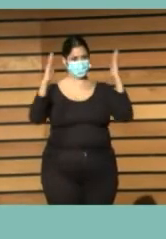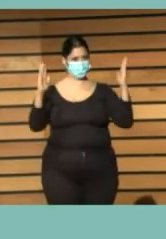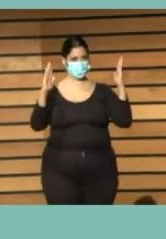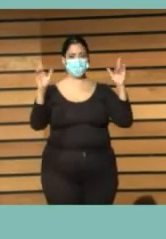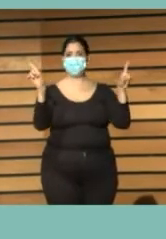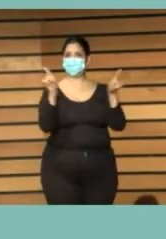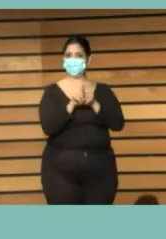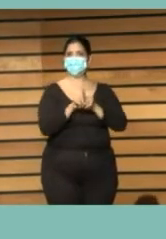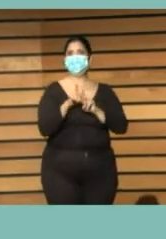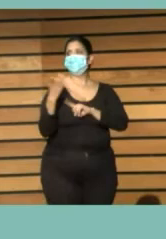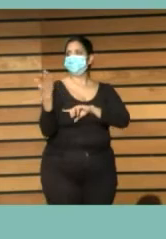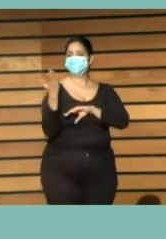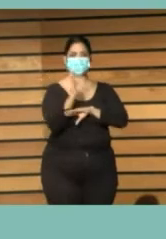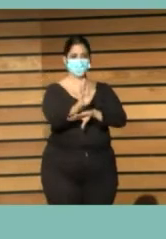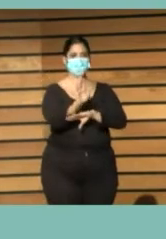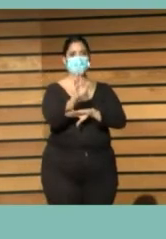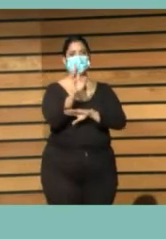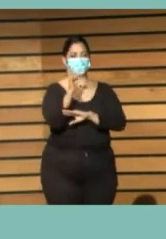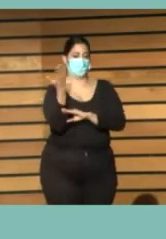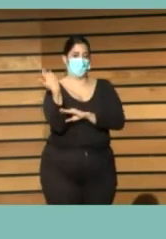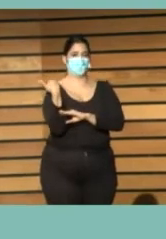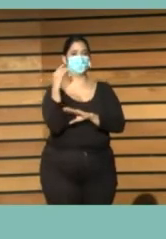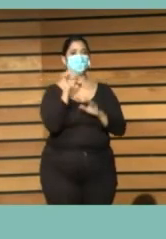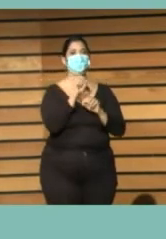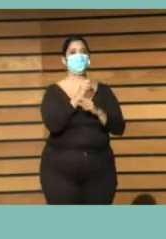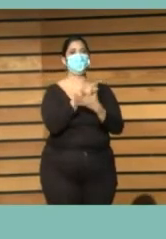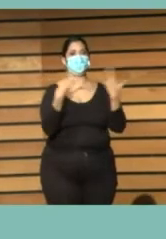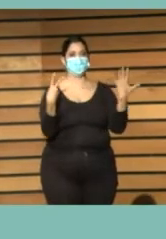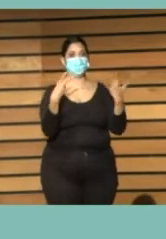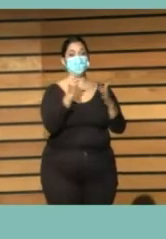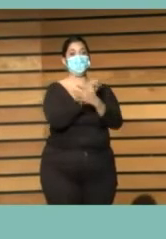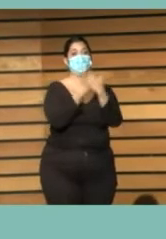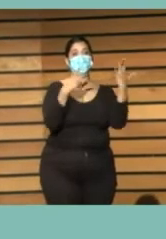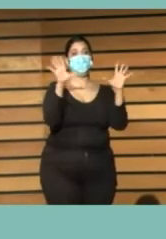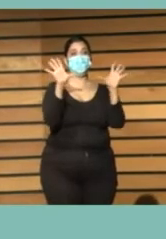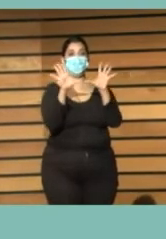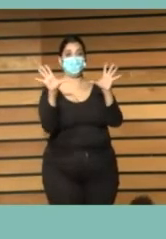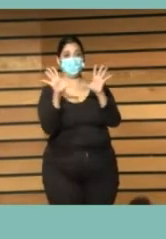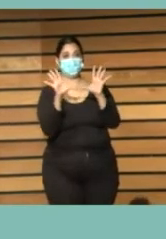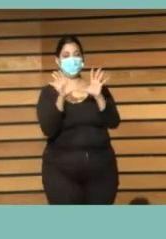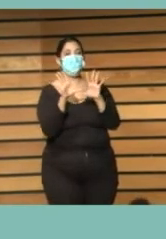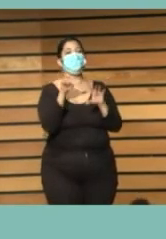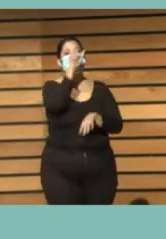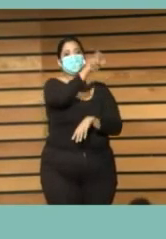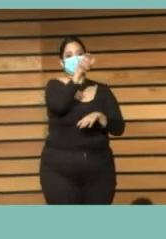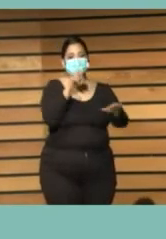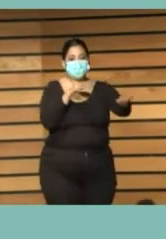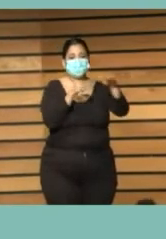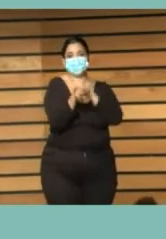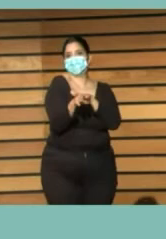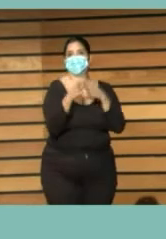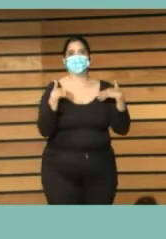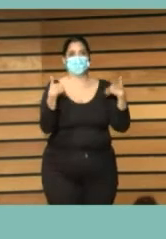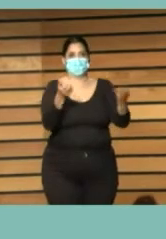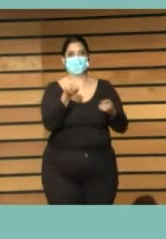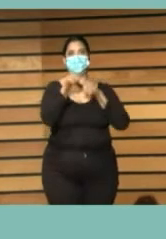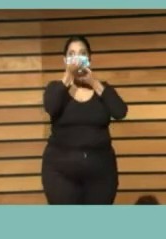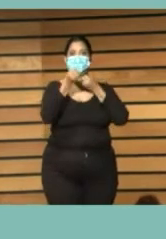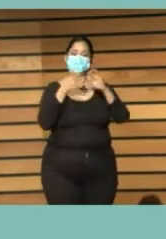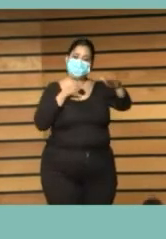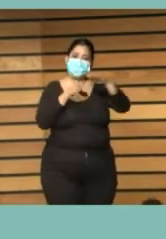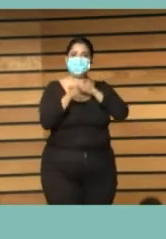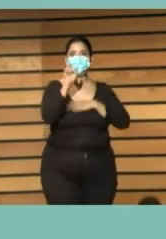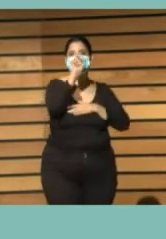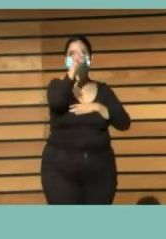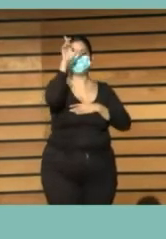ODS 16, especialmente con la meta 16.10 garantizar el acceso público a la información y el objetivo